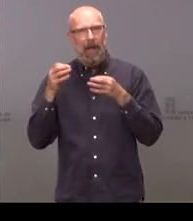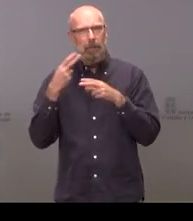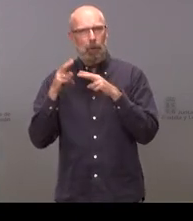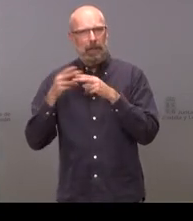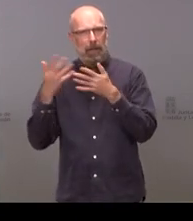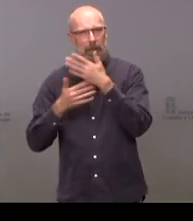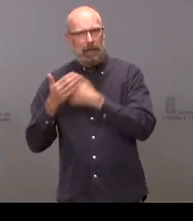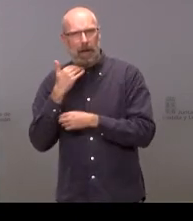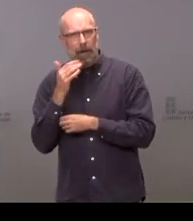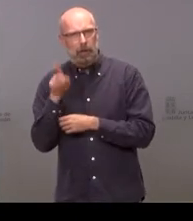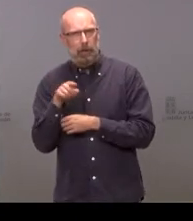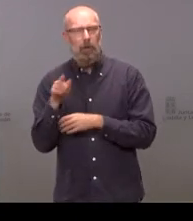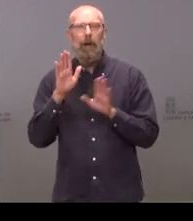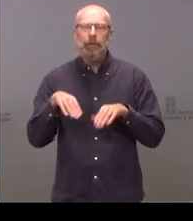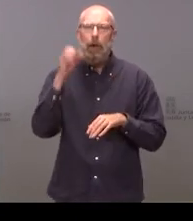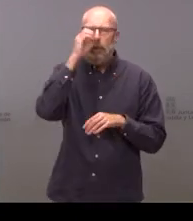movilización muchas gracias